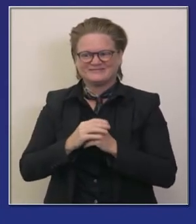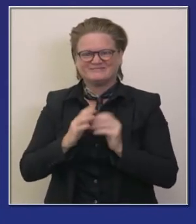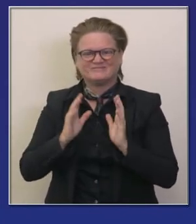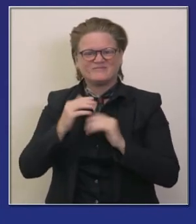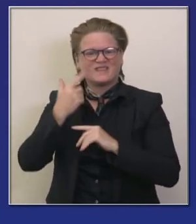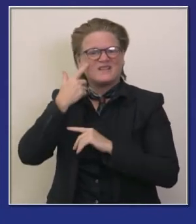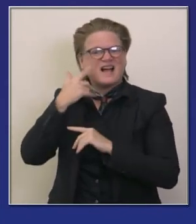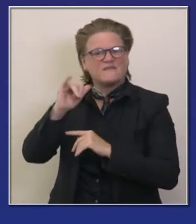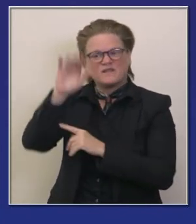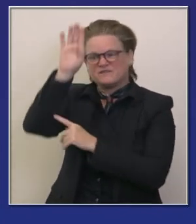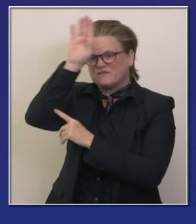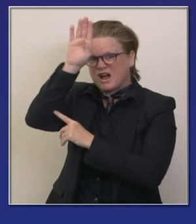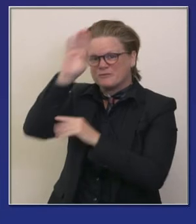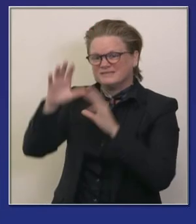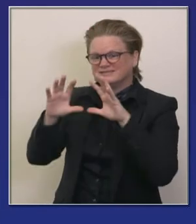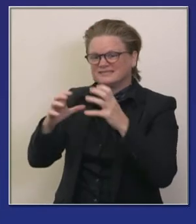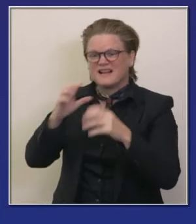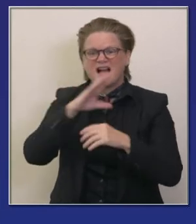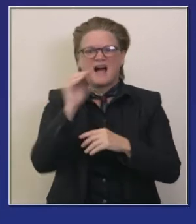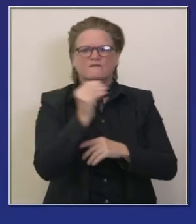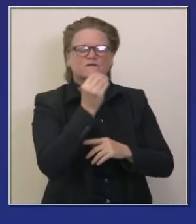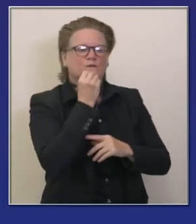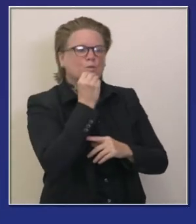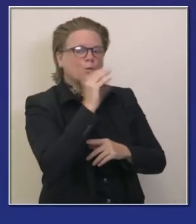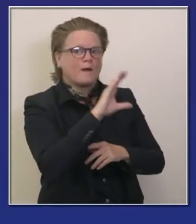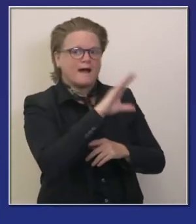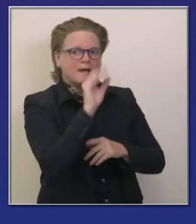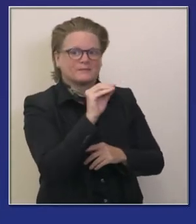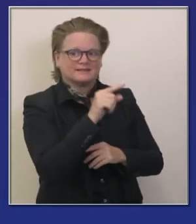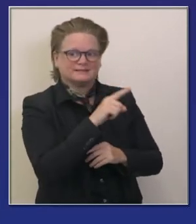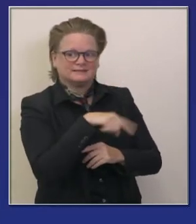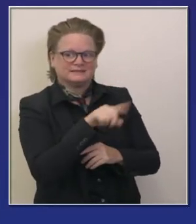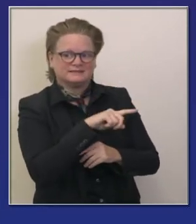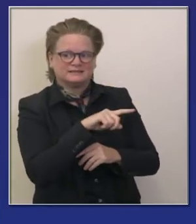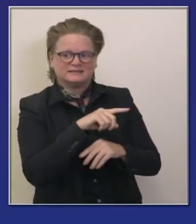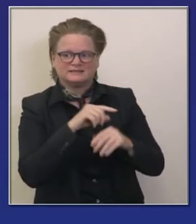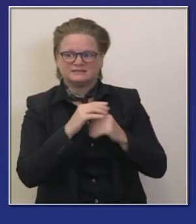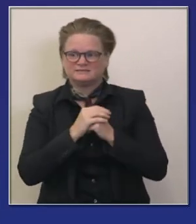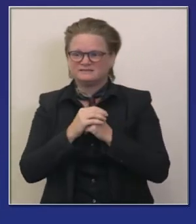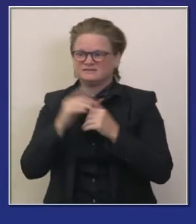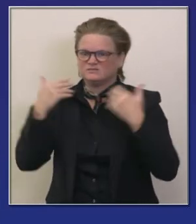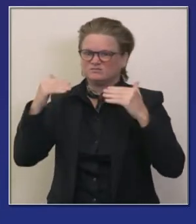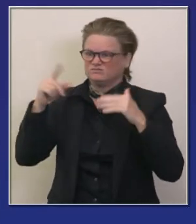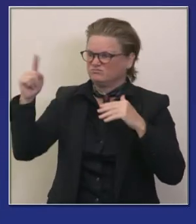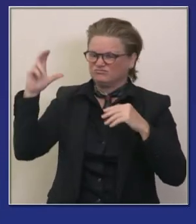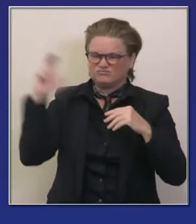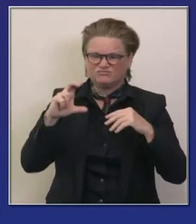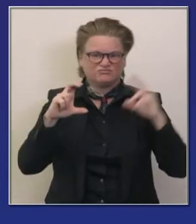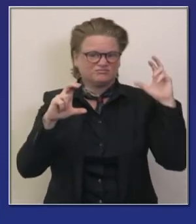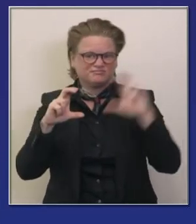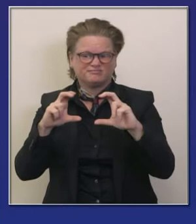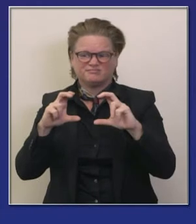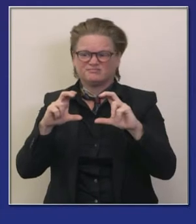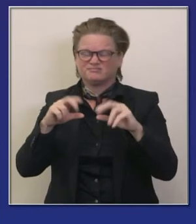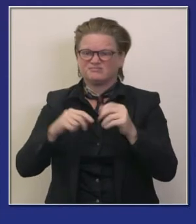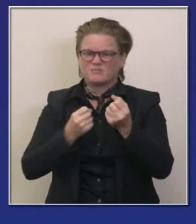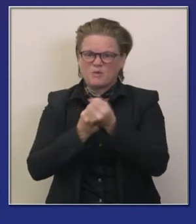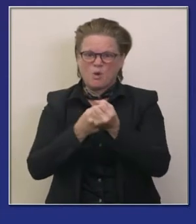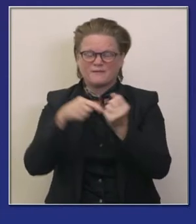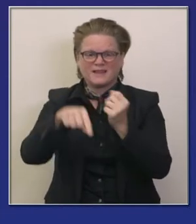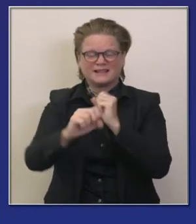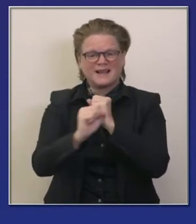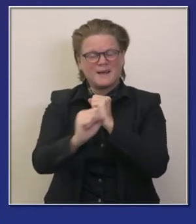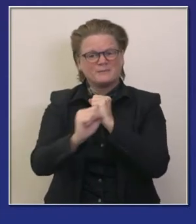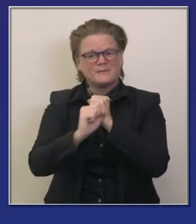fundación de bomberos de california también a la asociación de abarroteros que han dado muchísimo apoyo mucho apoyo